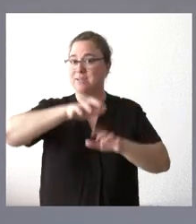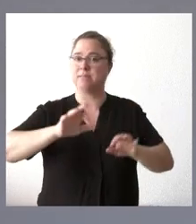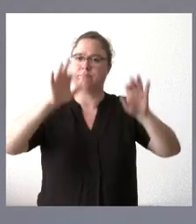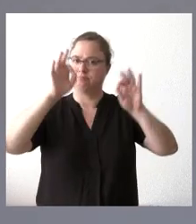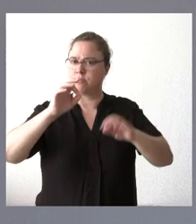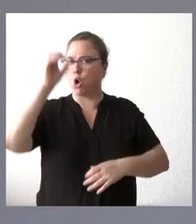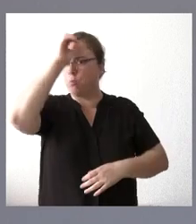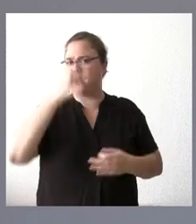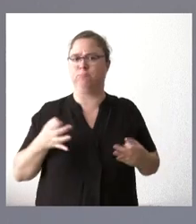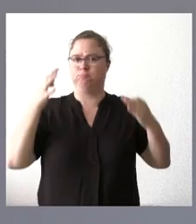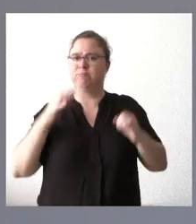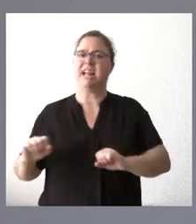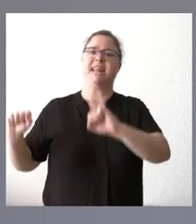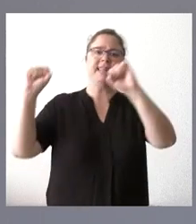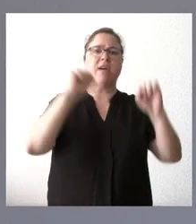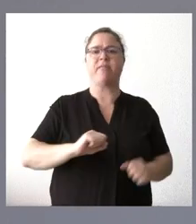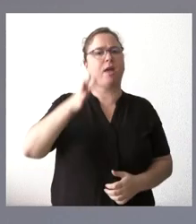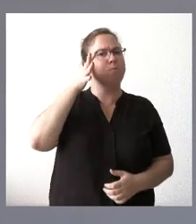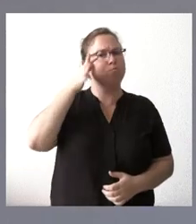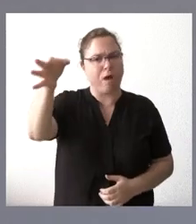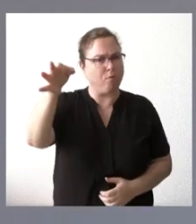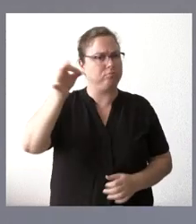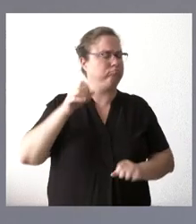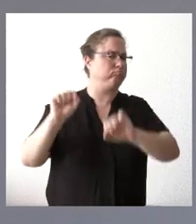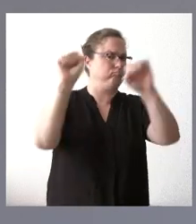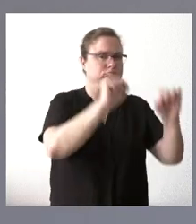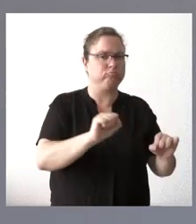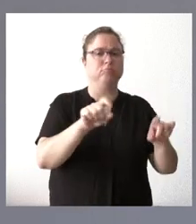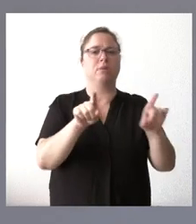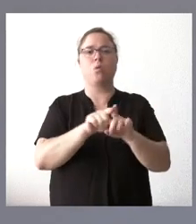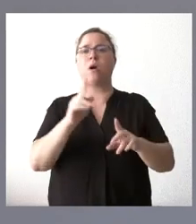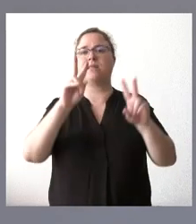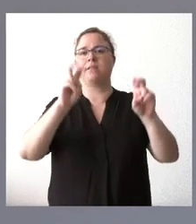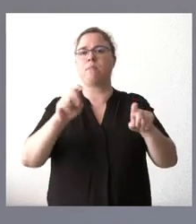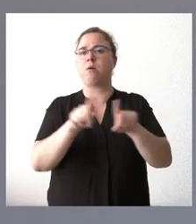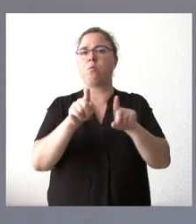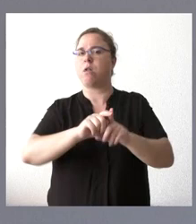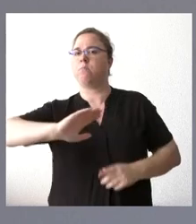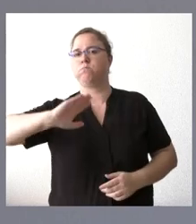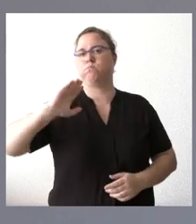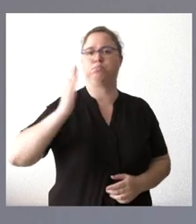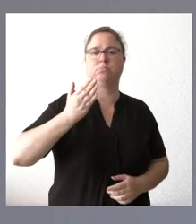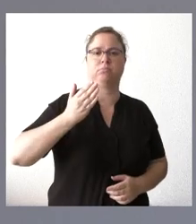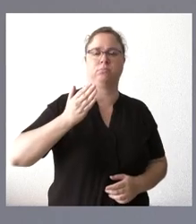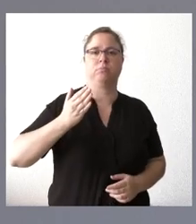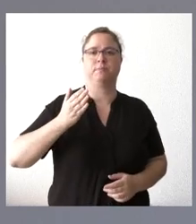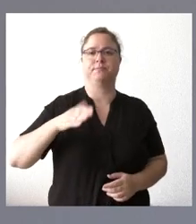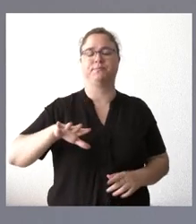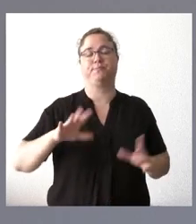muy clara de defensa del mundo rural, de evitar cualquier cuestión que perjudicara al mundo